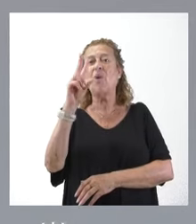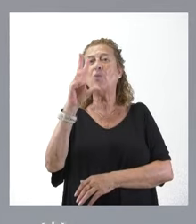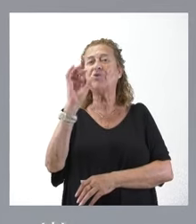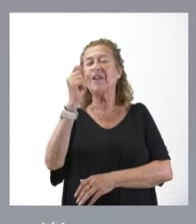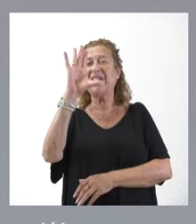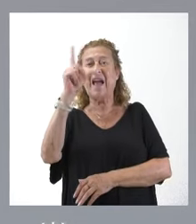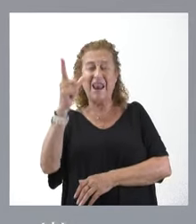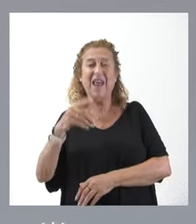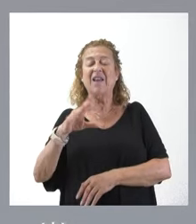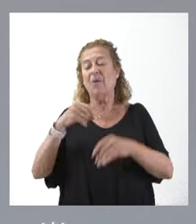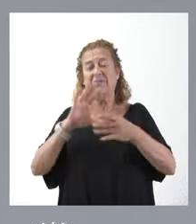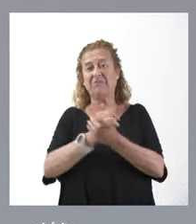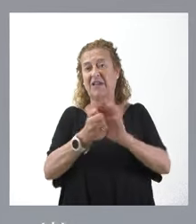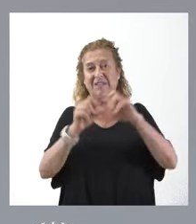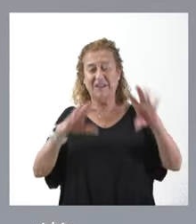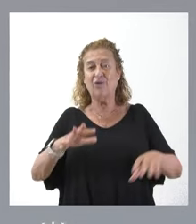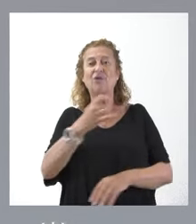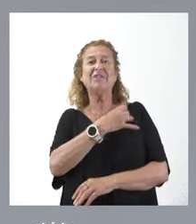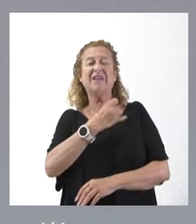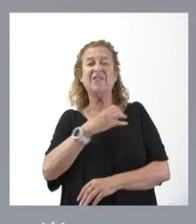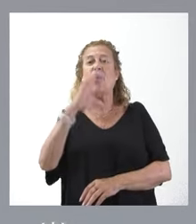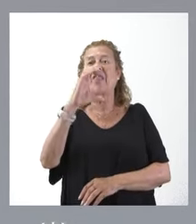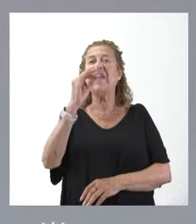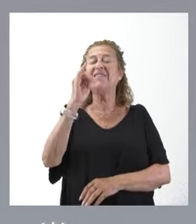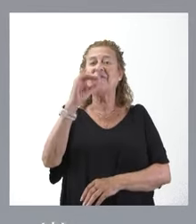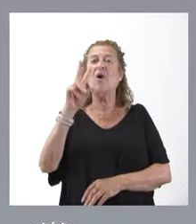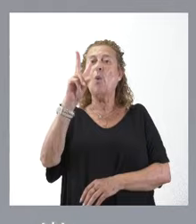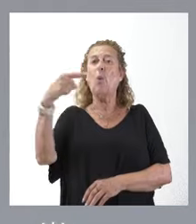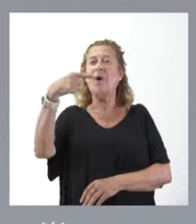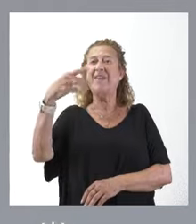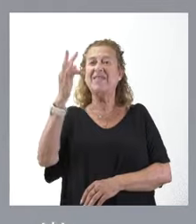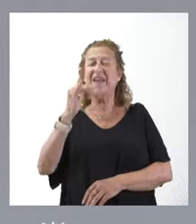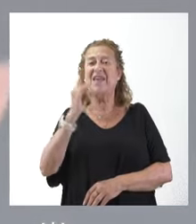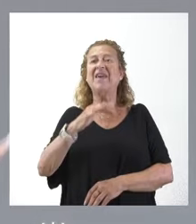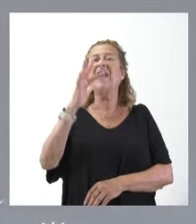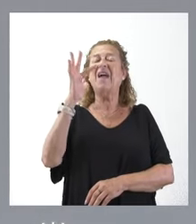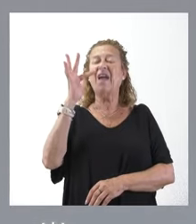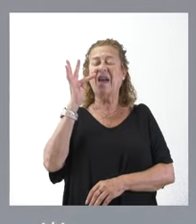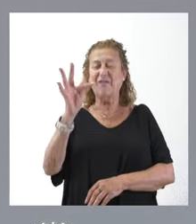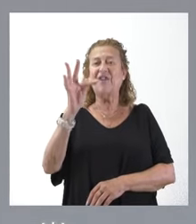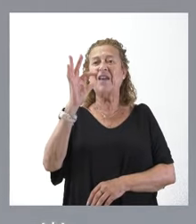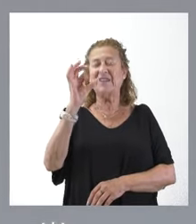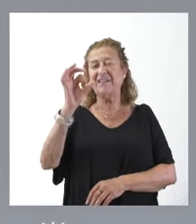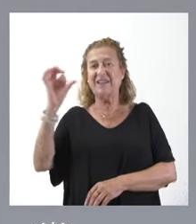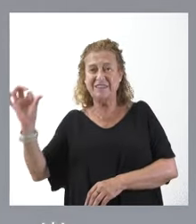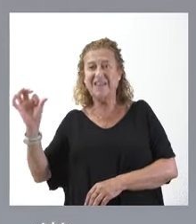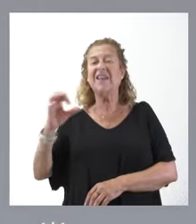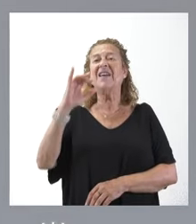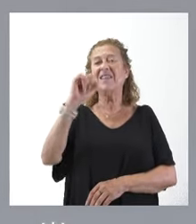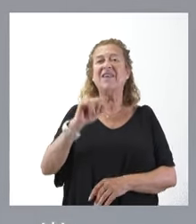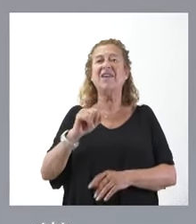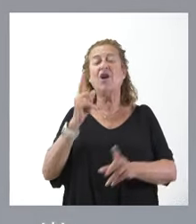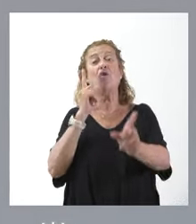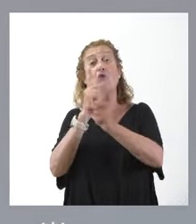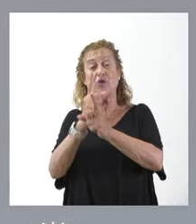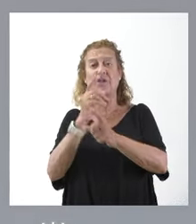se han abstenido el sindicato CSIF, UGT y FSS y han votado en